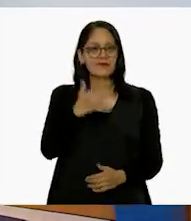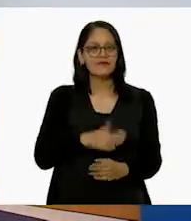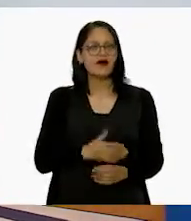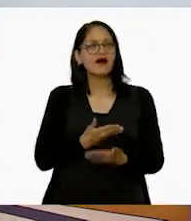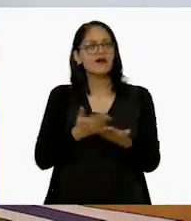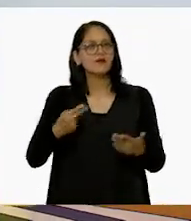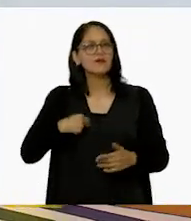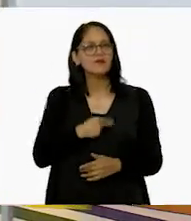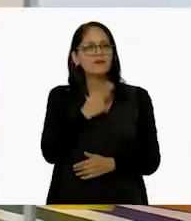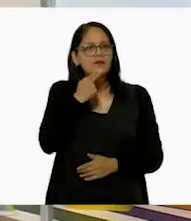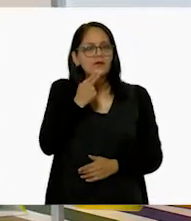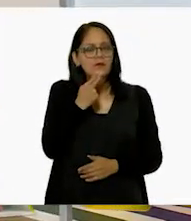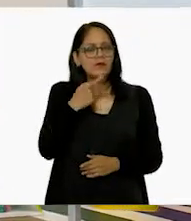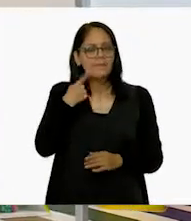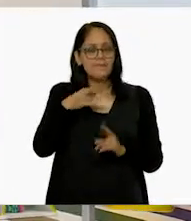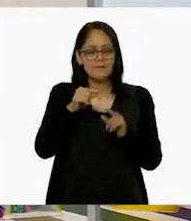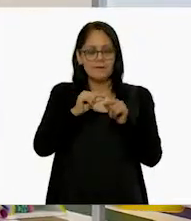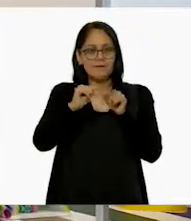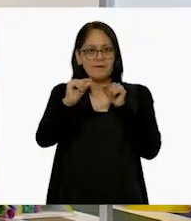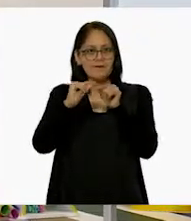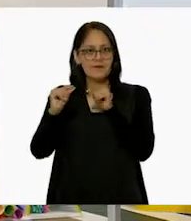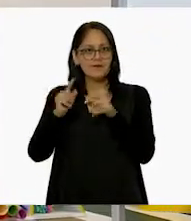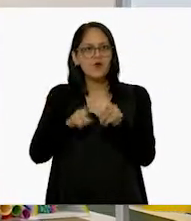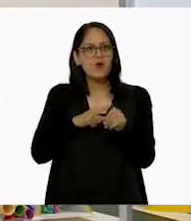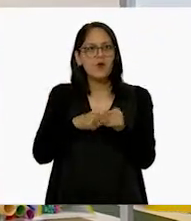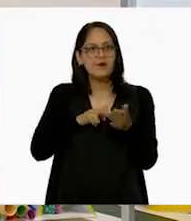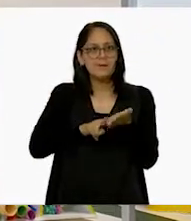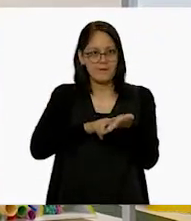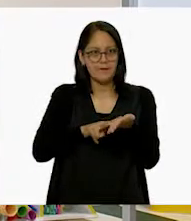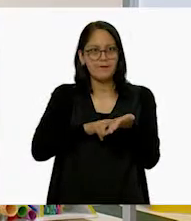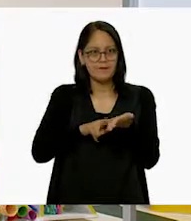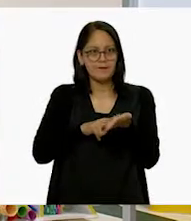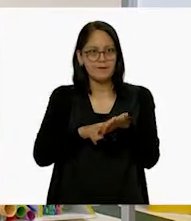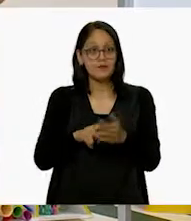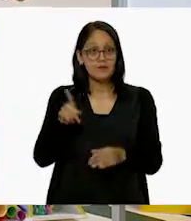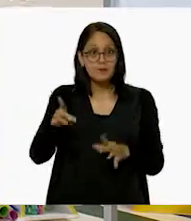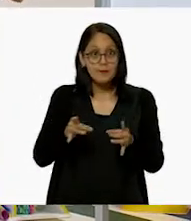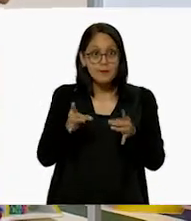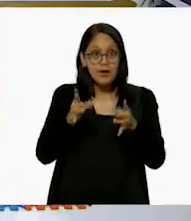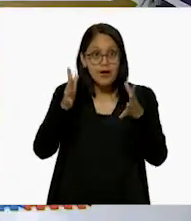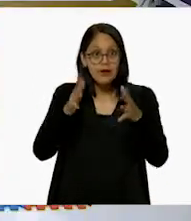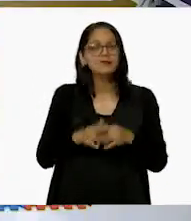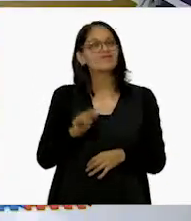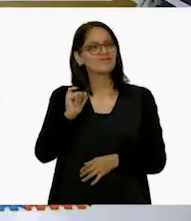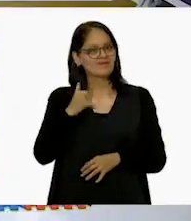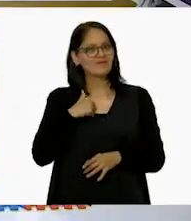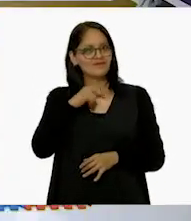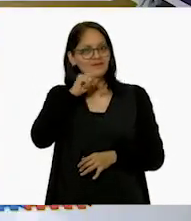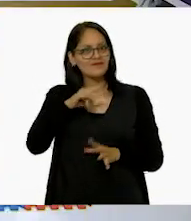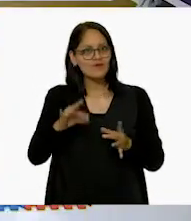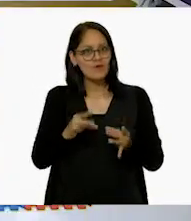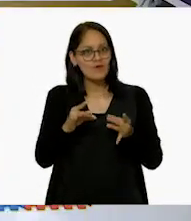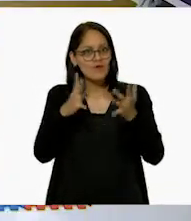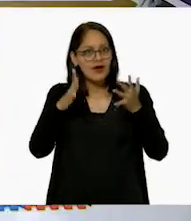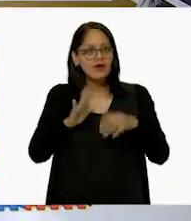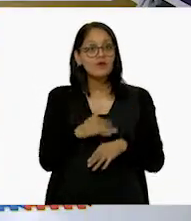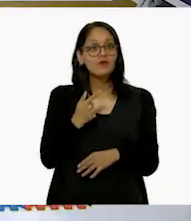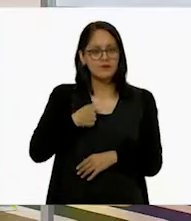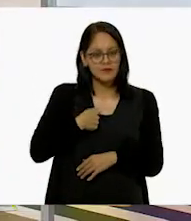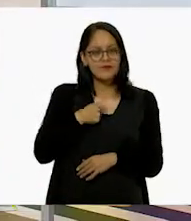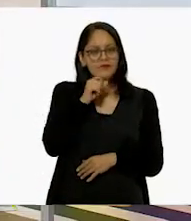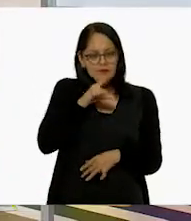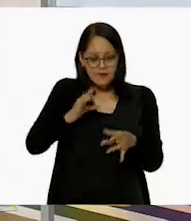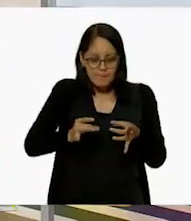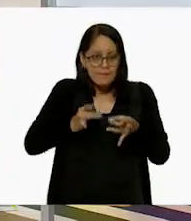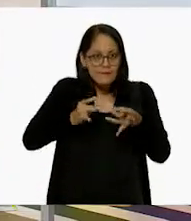Voy a ocupar igual los palitos verdes. Y entonces... Lo vas a hacer con magia, maestra. Lo voy a hacer con magia también como tú. Porque como yo también tengo